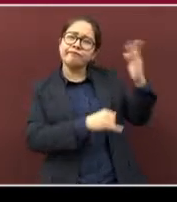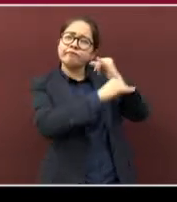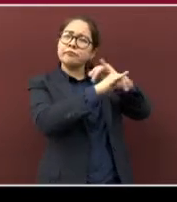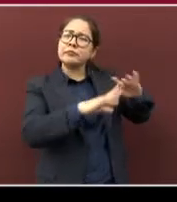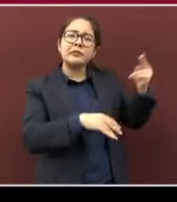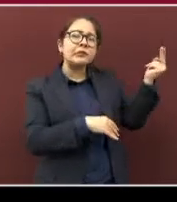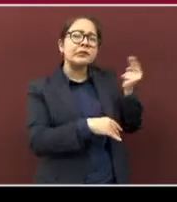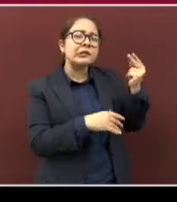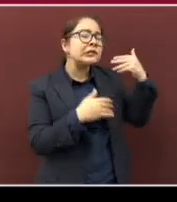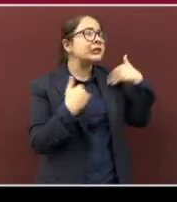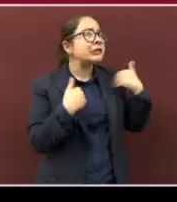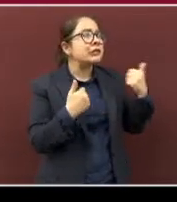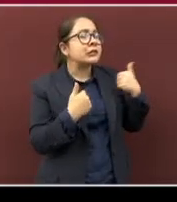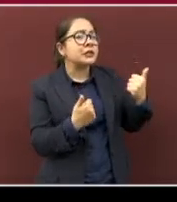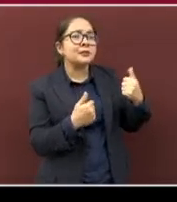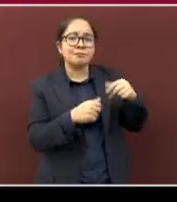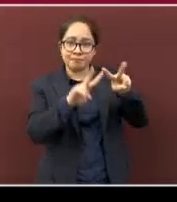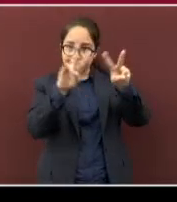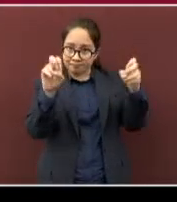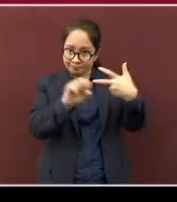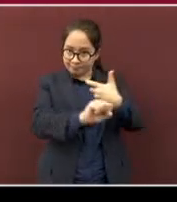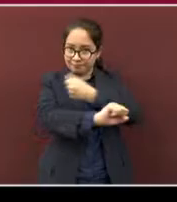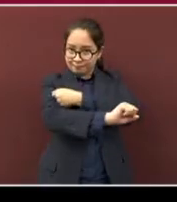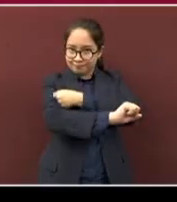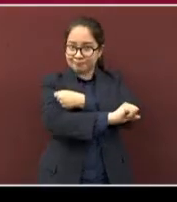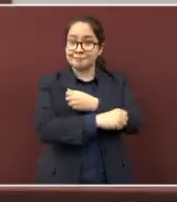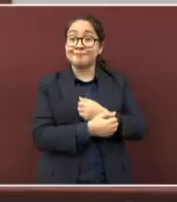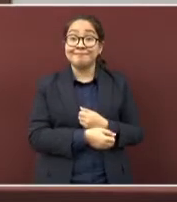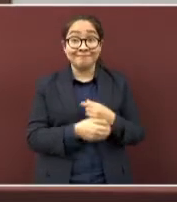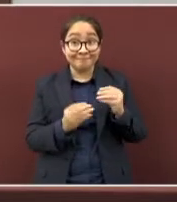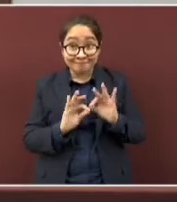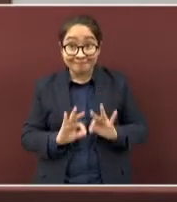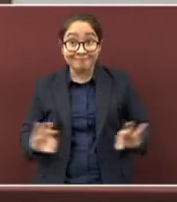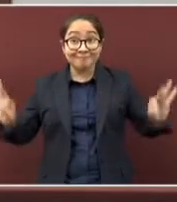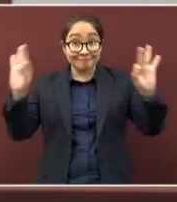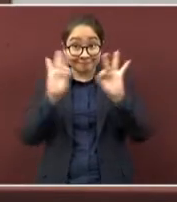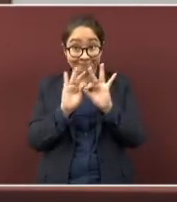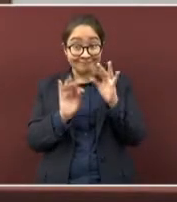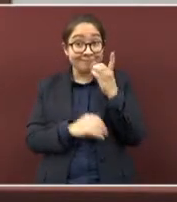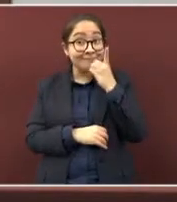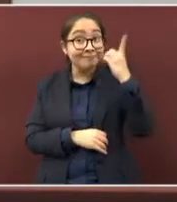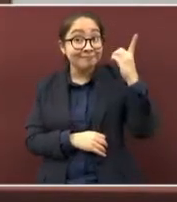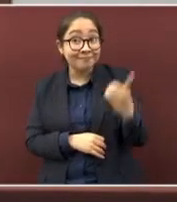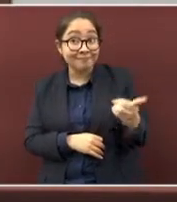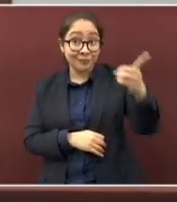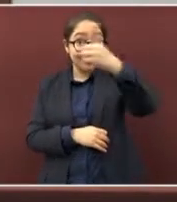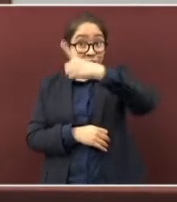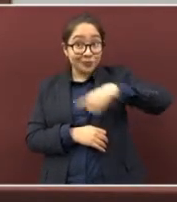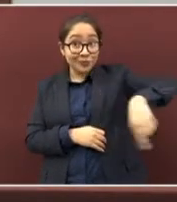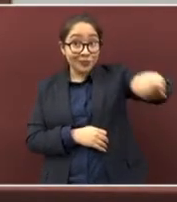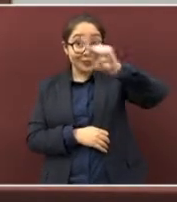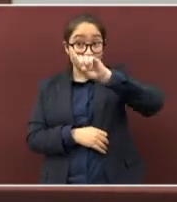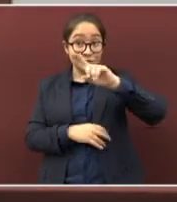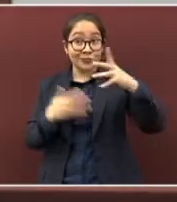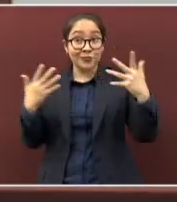necesiten sobre vacunación. Y aprovecho también para decirles que están en